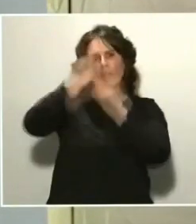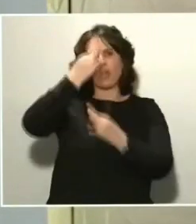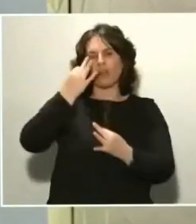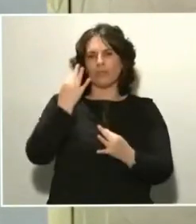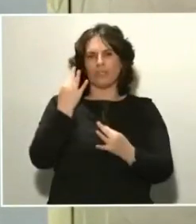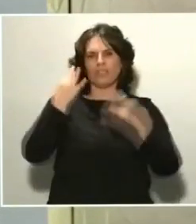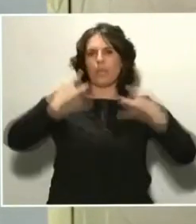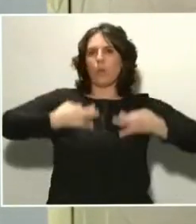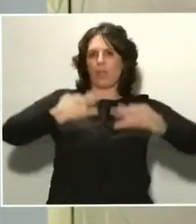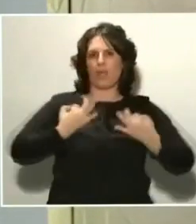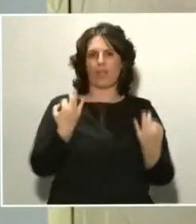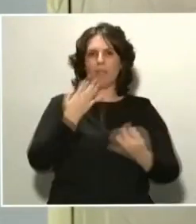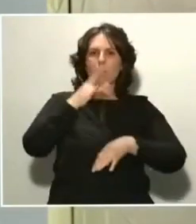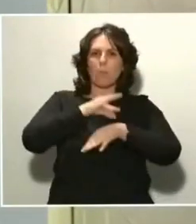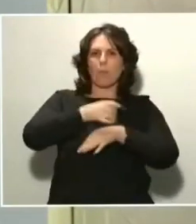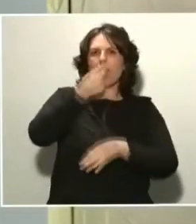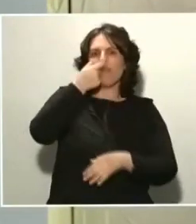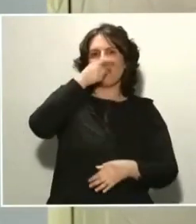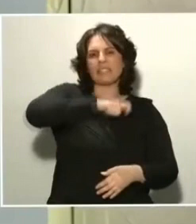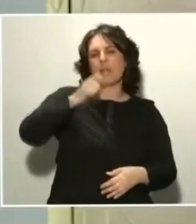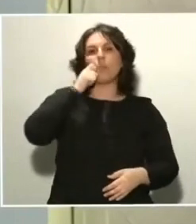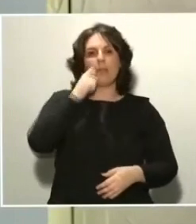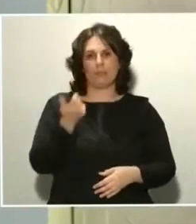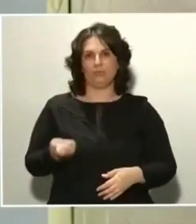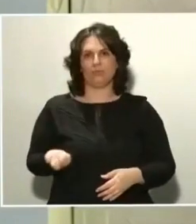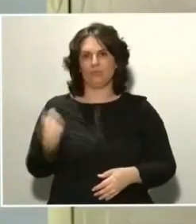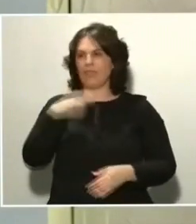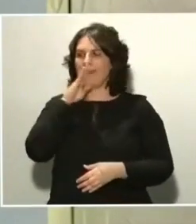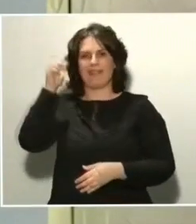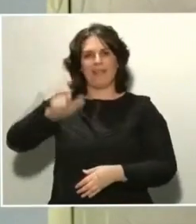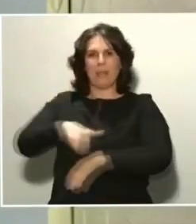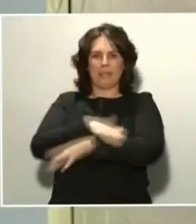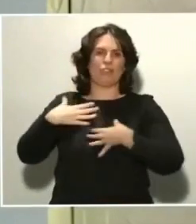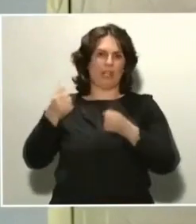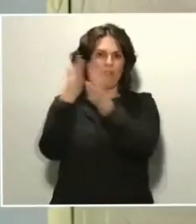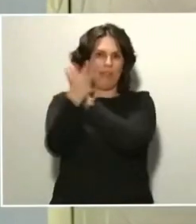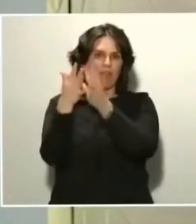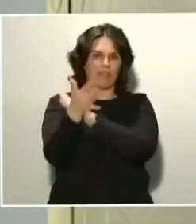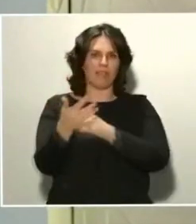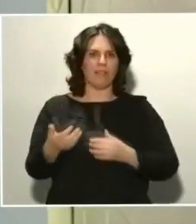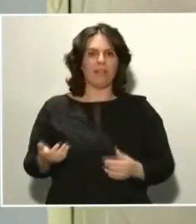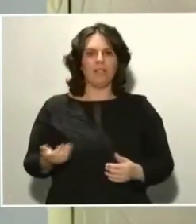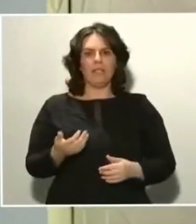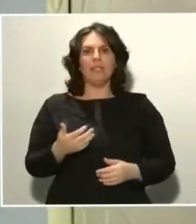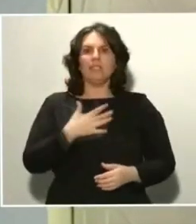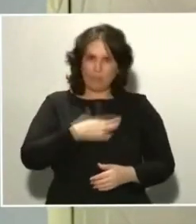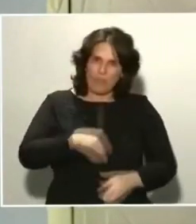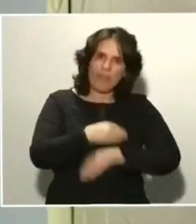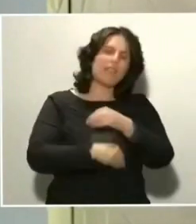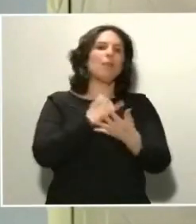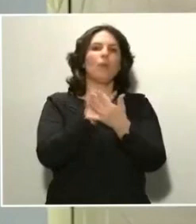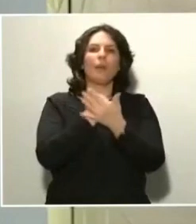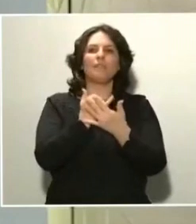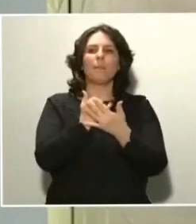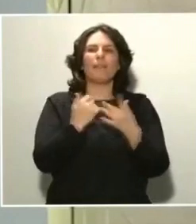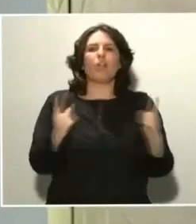en humanos, como ha explicado, por supuesto, el ministro de Sanidad. Se pueden hacer pruebas más cortas, pero en ningún caso podemos